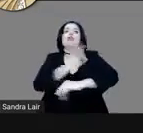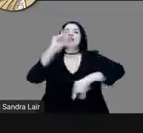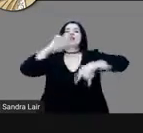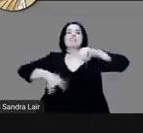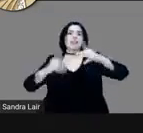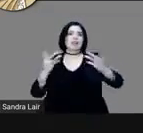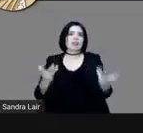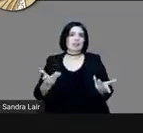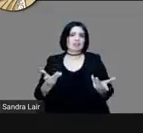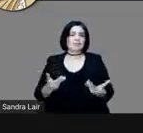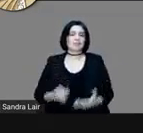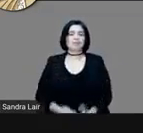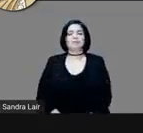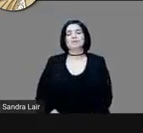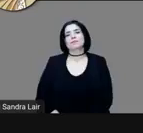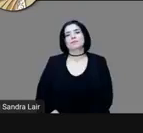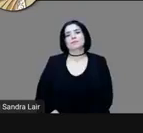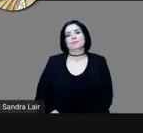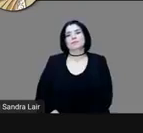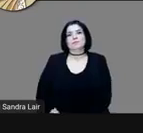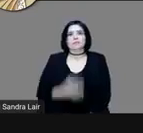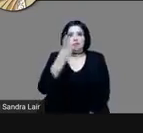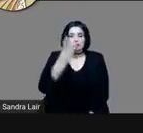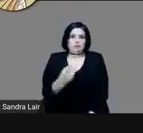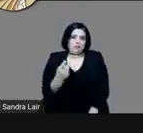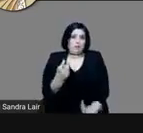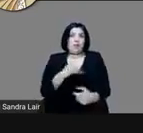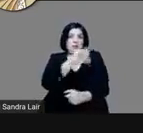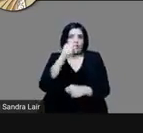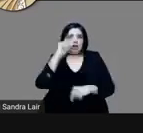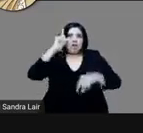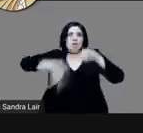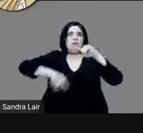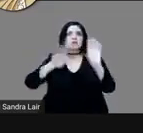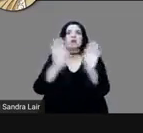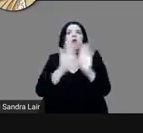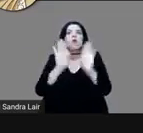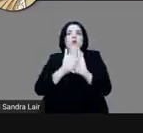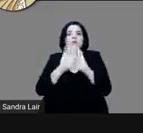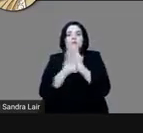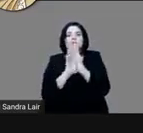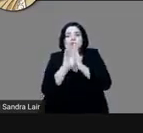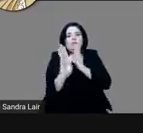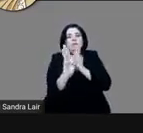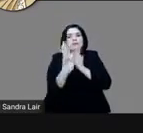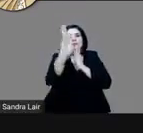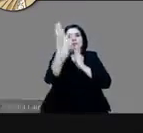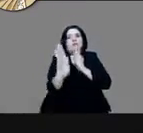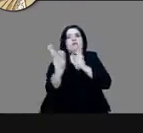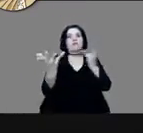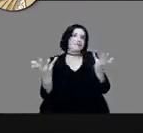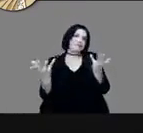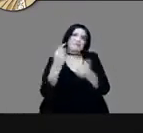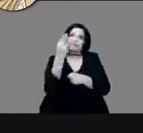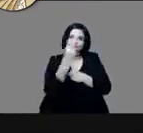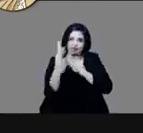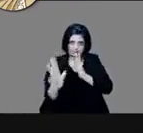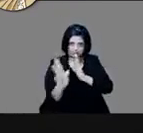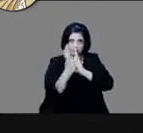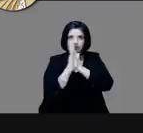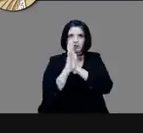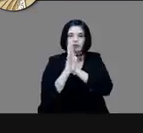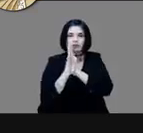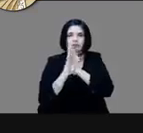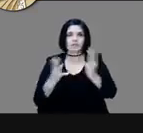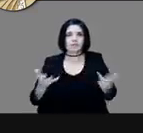quitados y por lo tanto quedaban aislados el cuerpo de ejército que estuviera en ese momento ahí. Entonces,